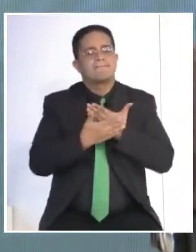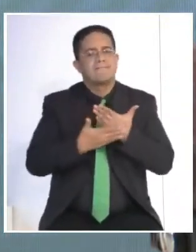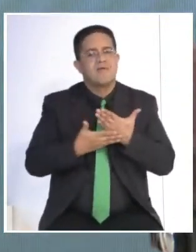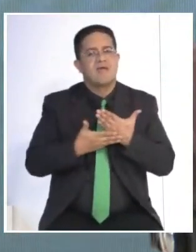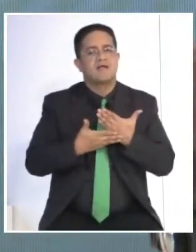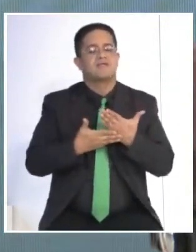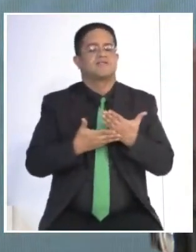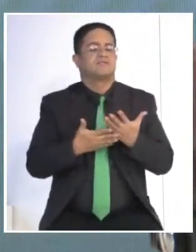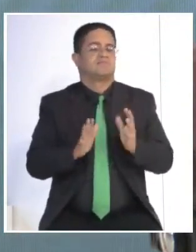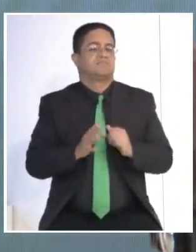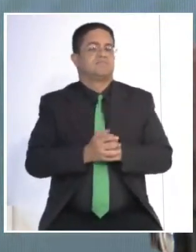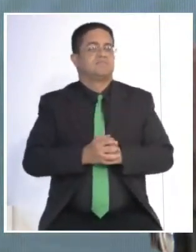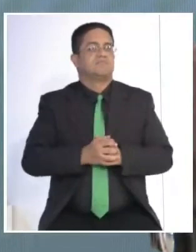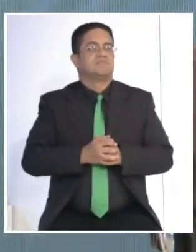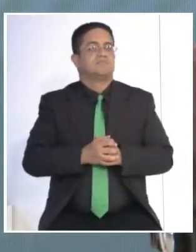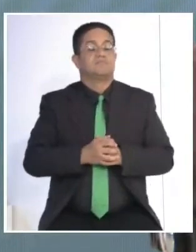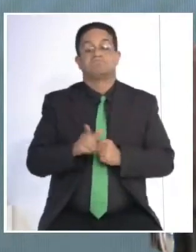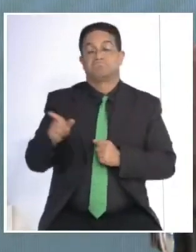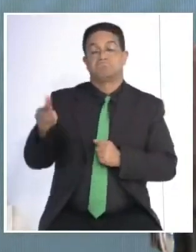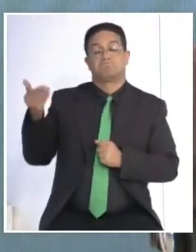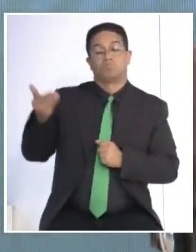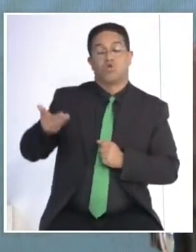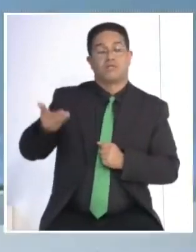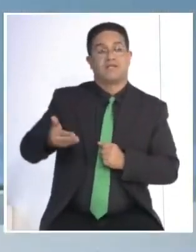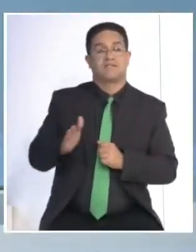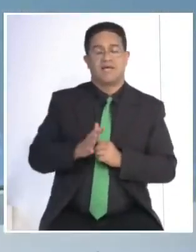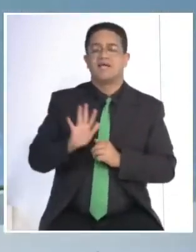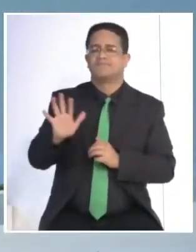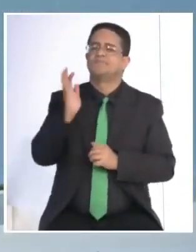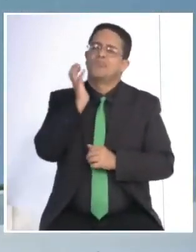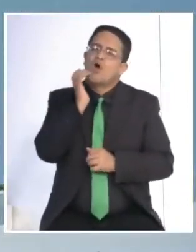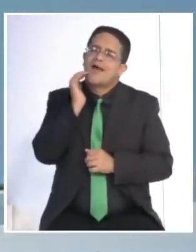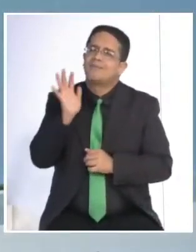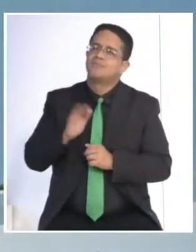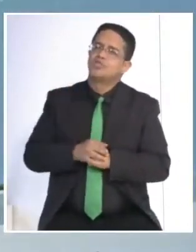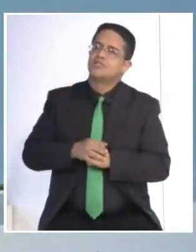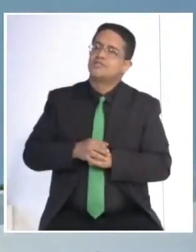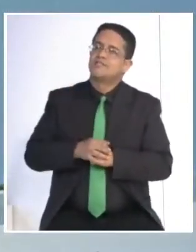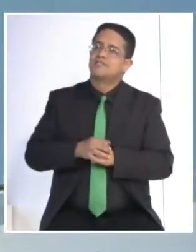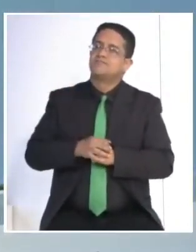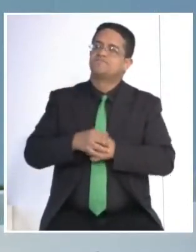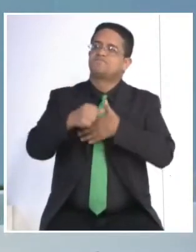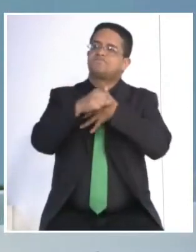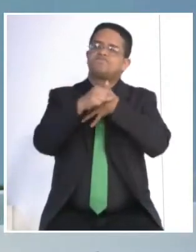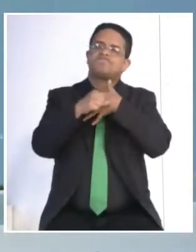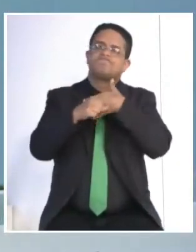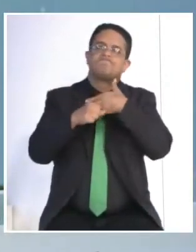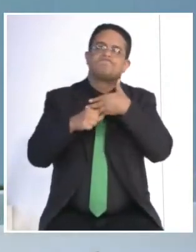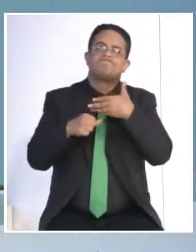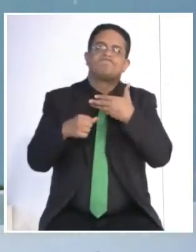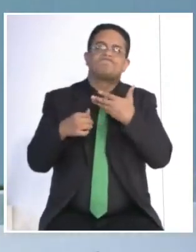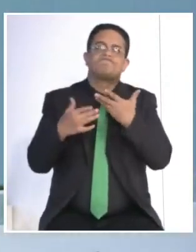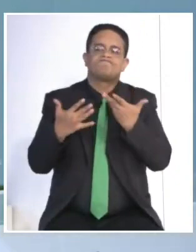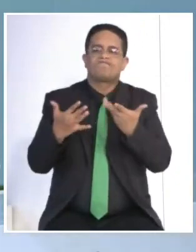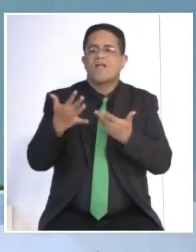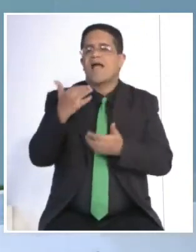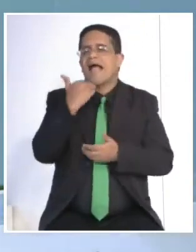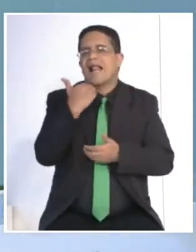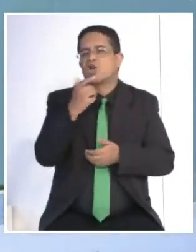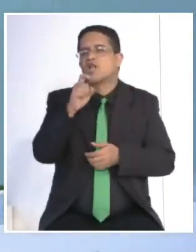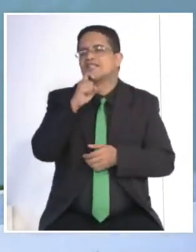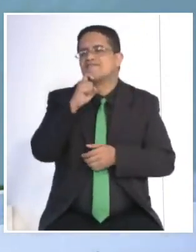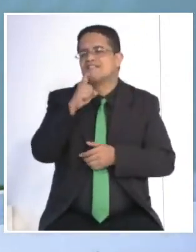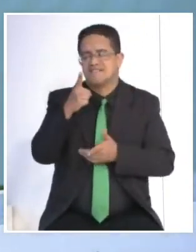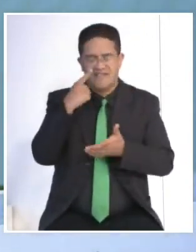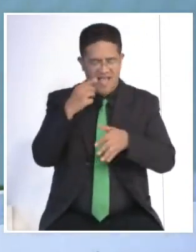corporal es candidato para ello. Importante. A ver, por ejemplo, las cicatrices que son tan difíciles a